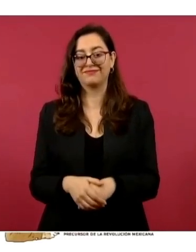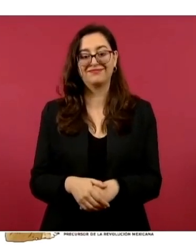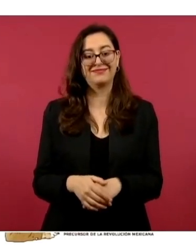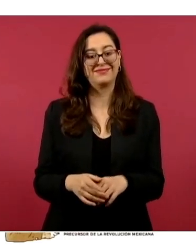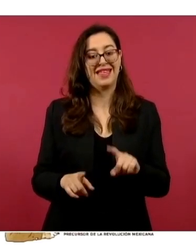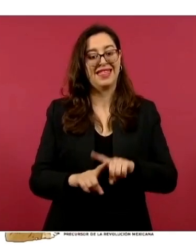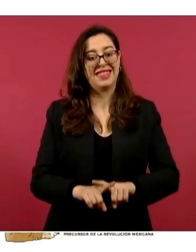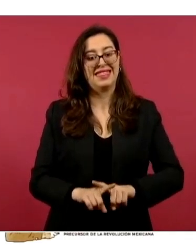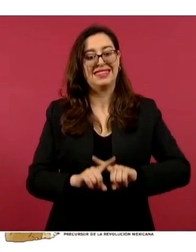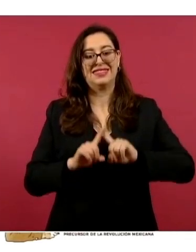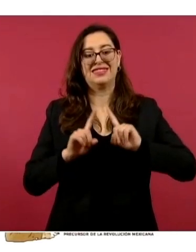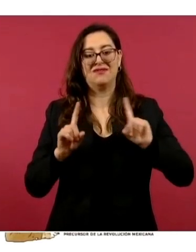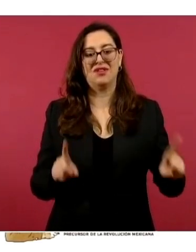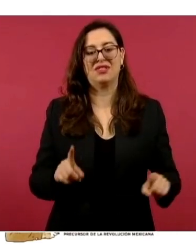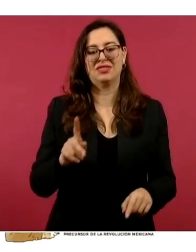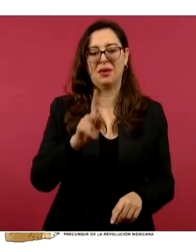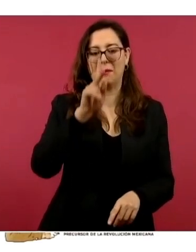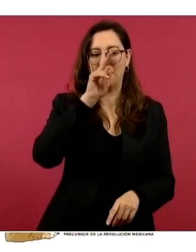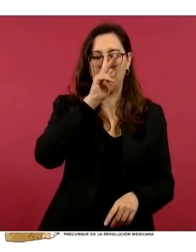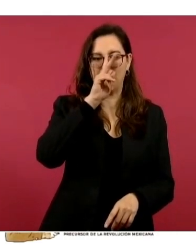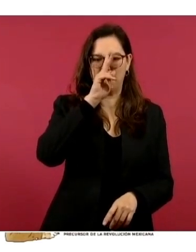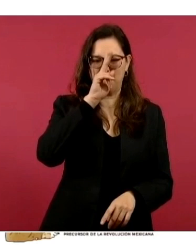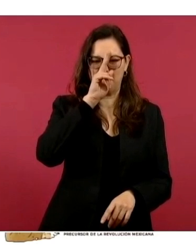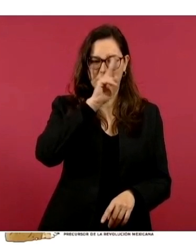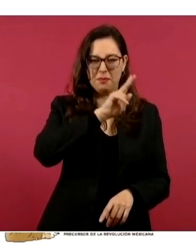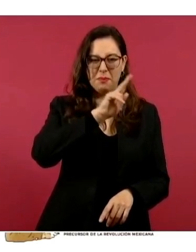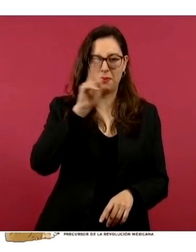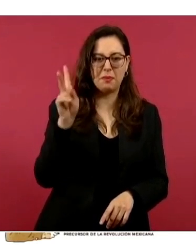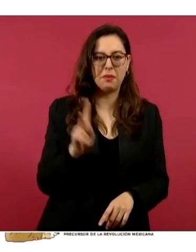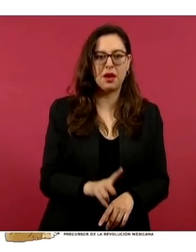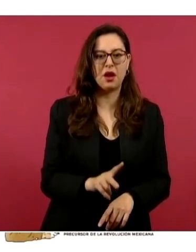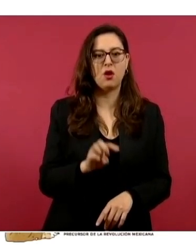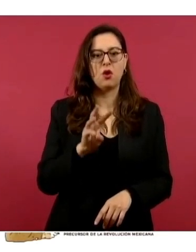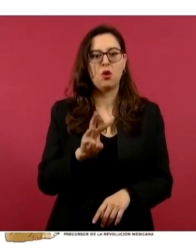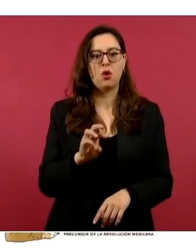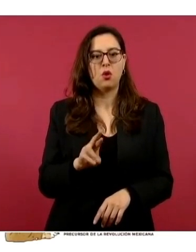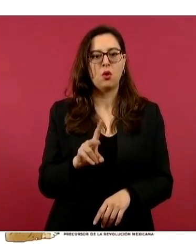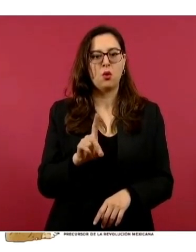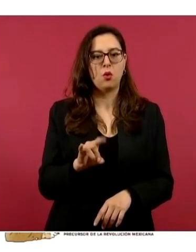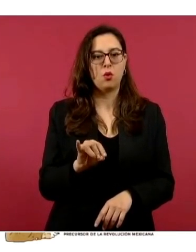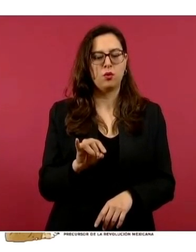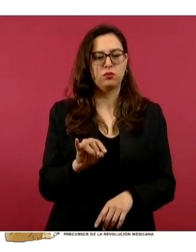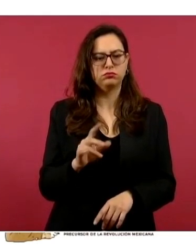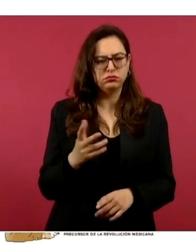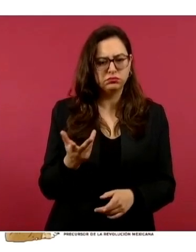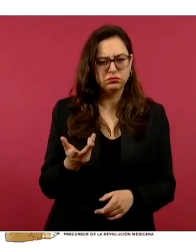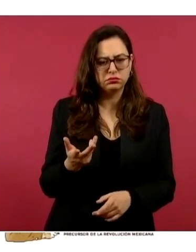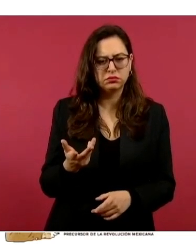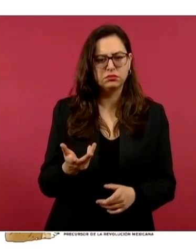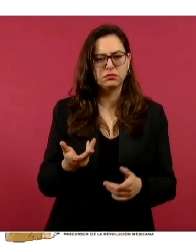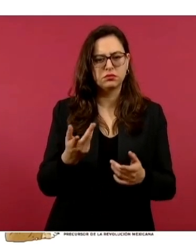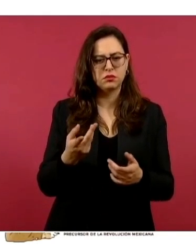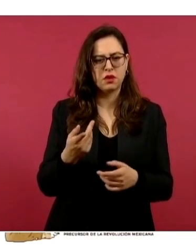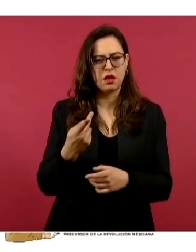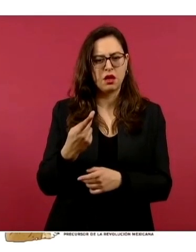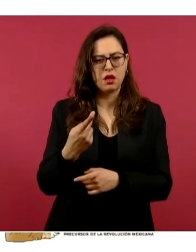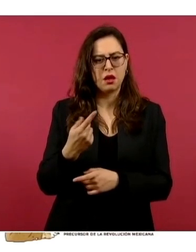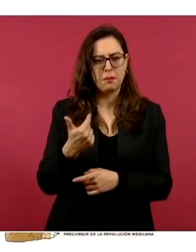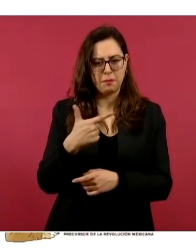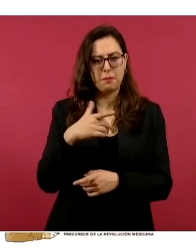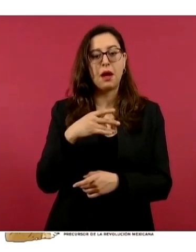Services fue la peor opción en depósito a cuenta, nos dio seis mil 531 pesos con 40